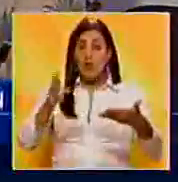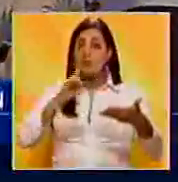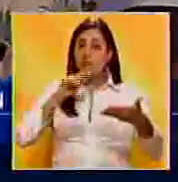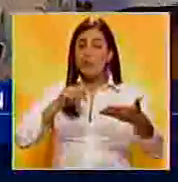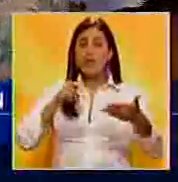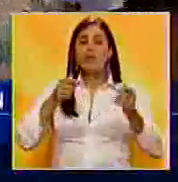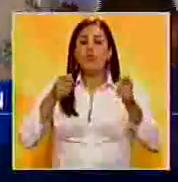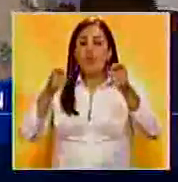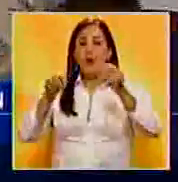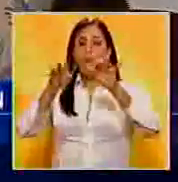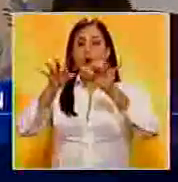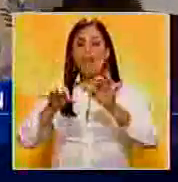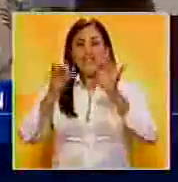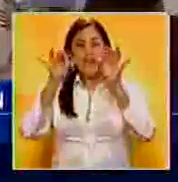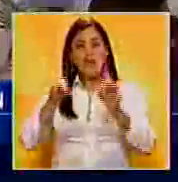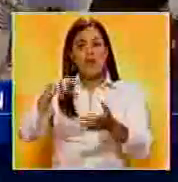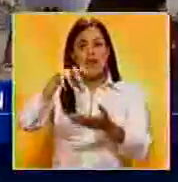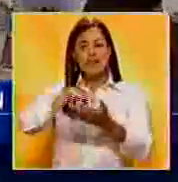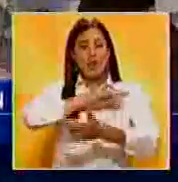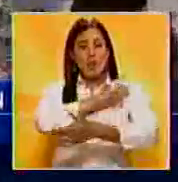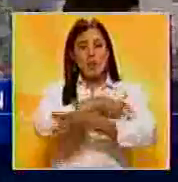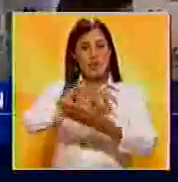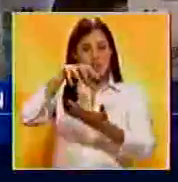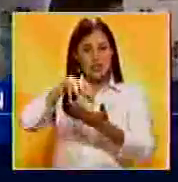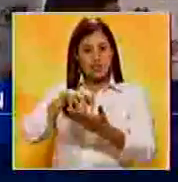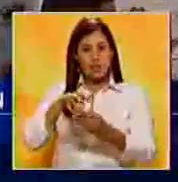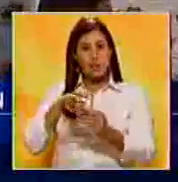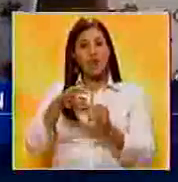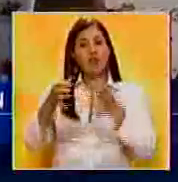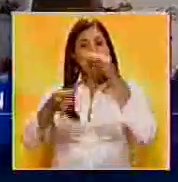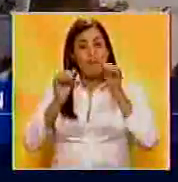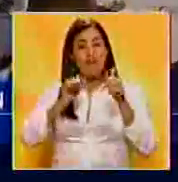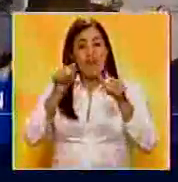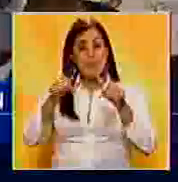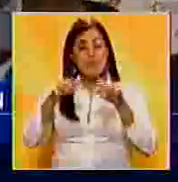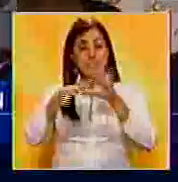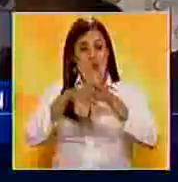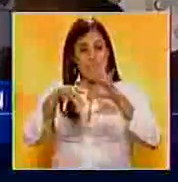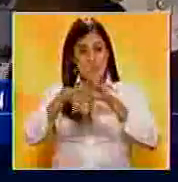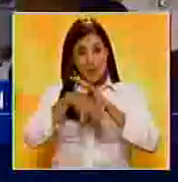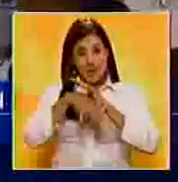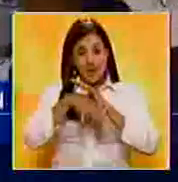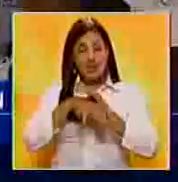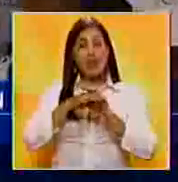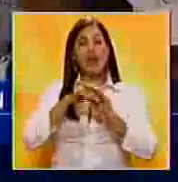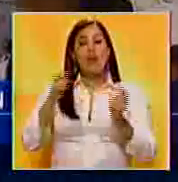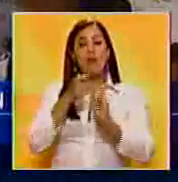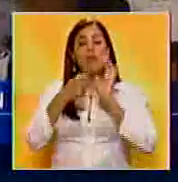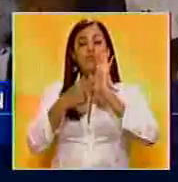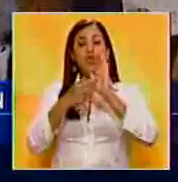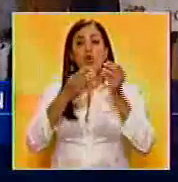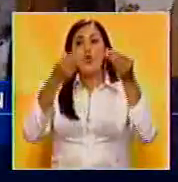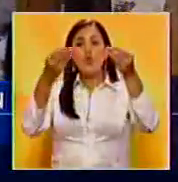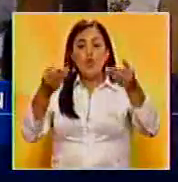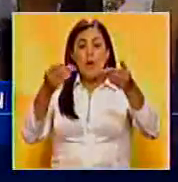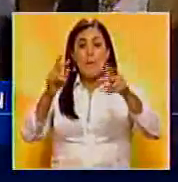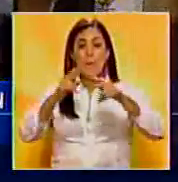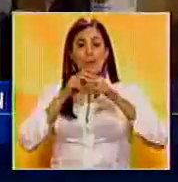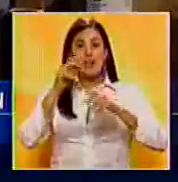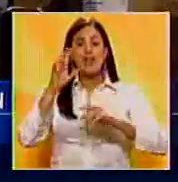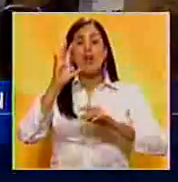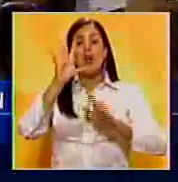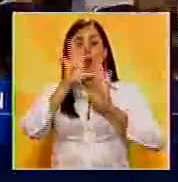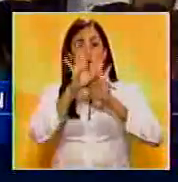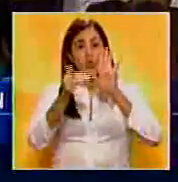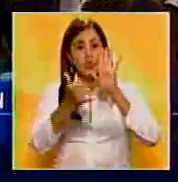reposan en las oficinas regionales del Poder Electoral. Indicó que a partir de este martes, será la proclamación y entrega de credenciales de